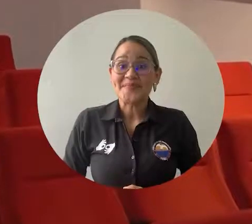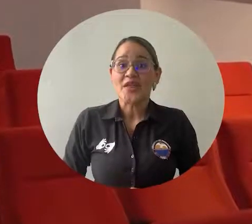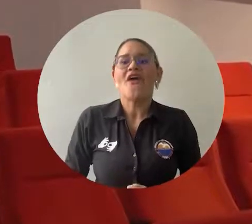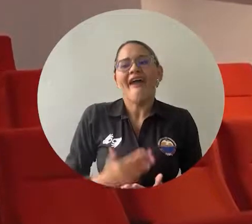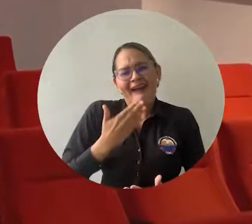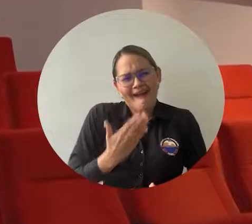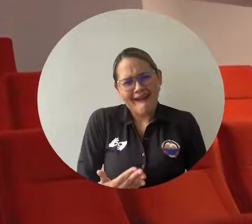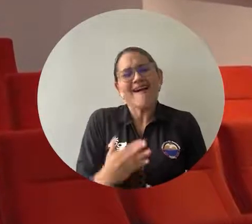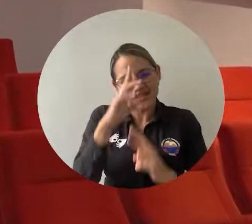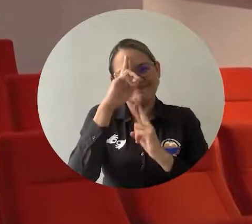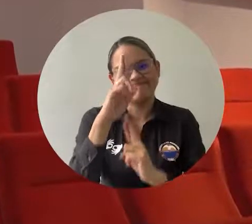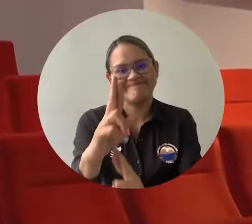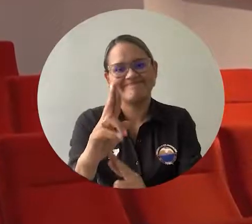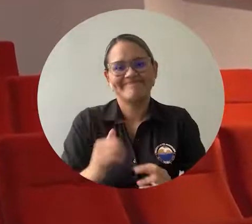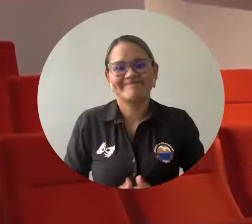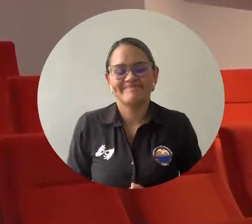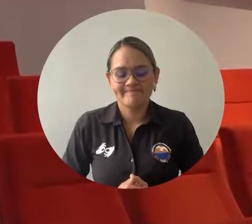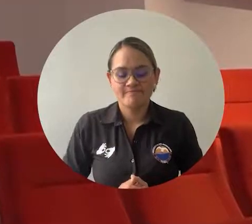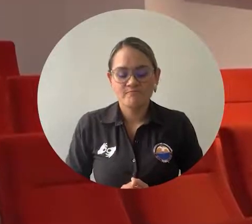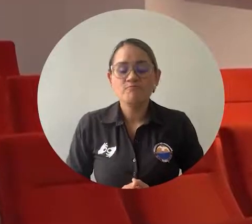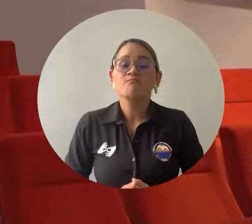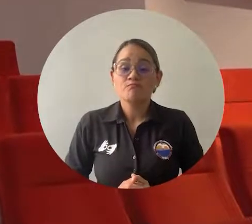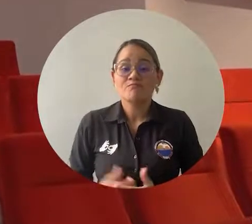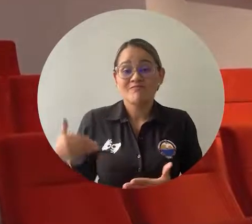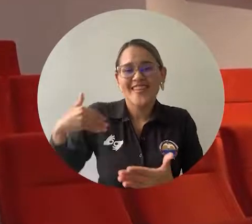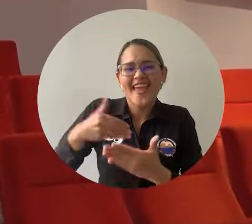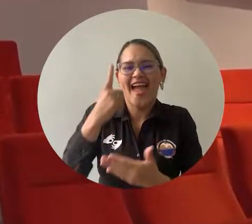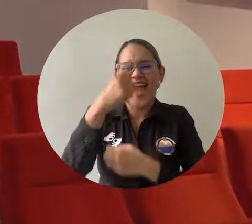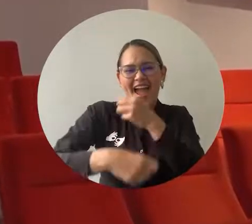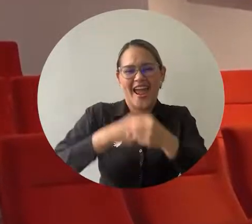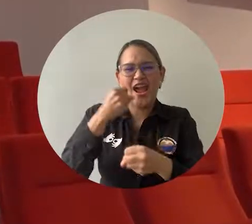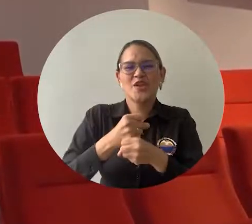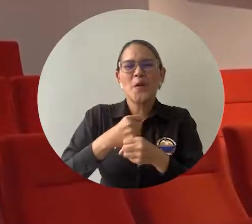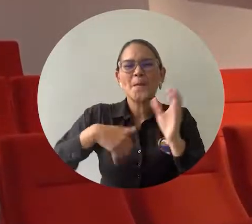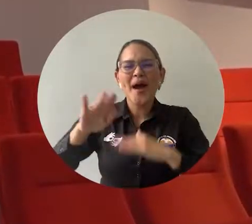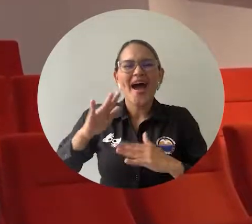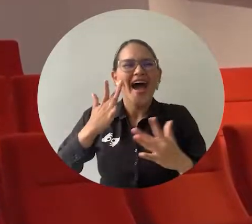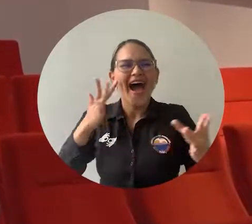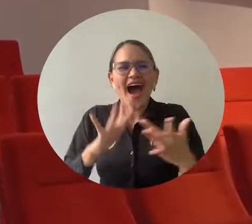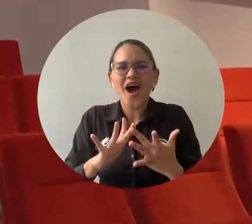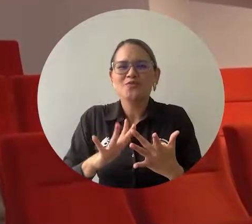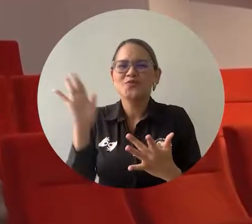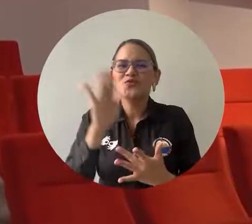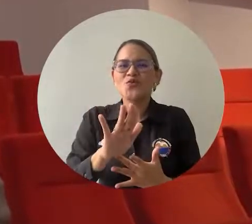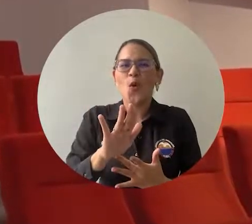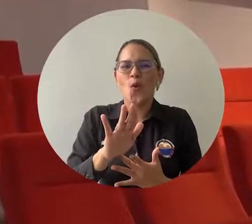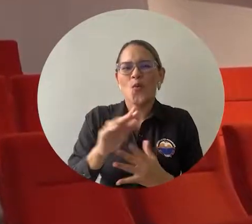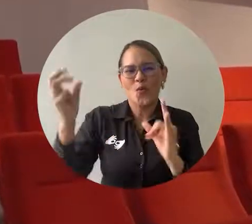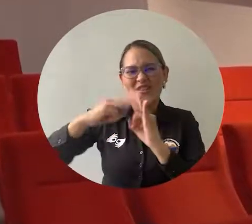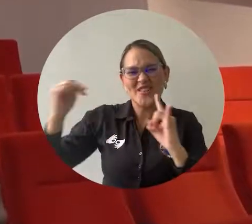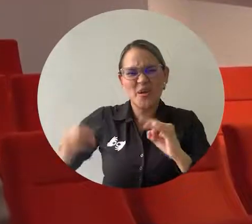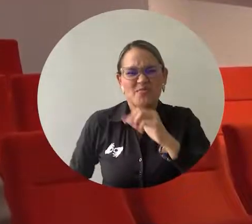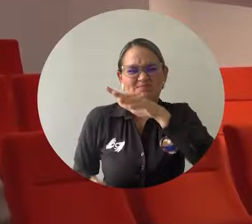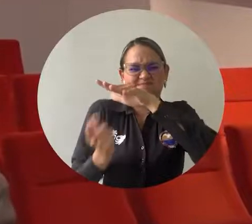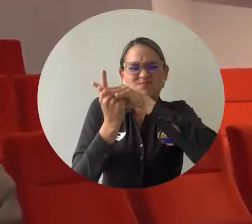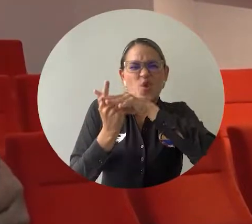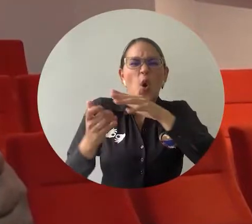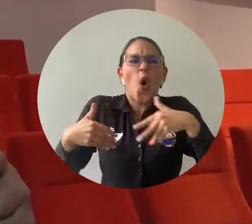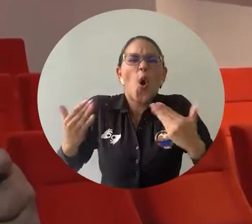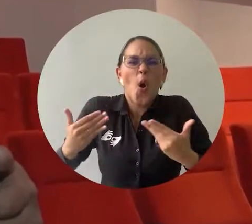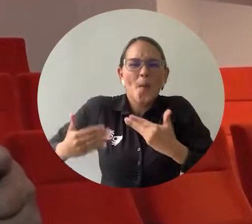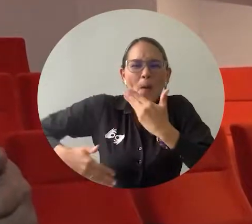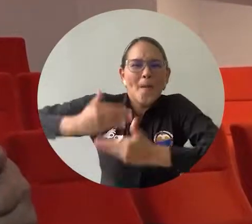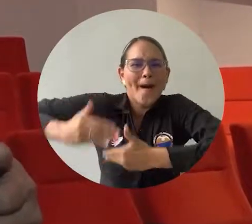como que un año muy dedicado a lo que fue la universidad, a cómo ha crecido,